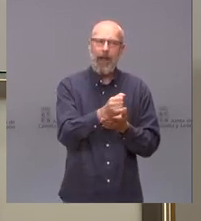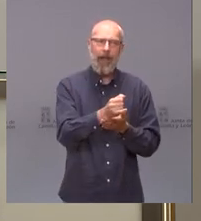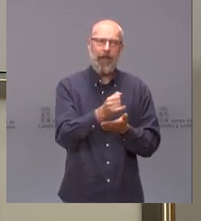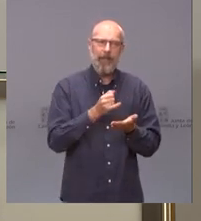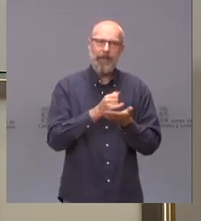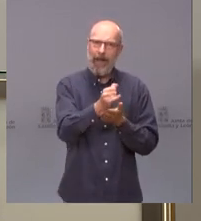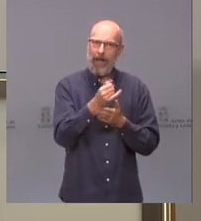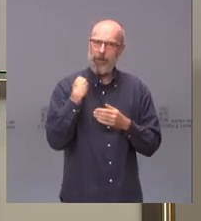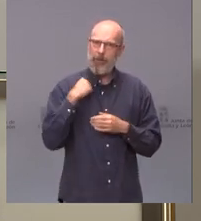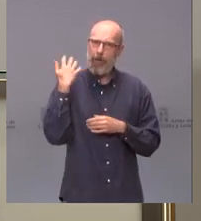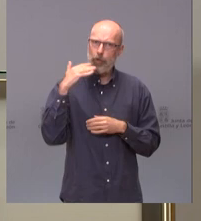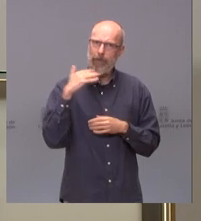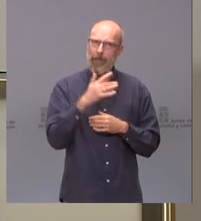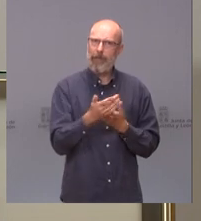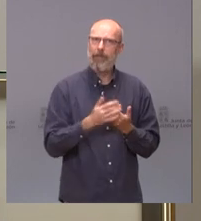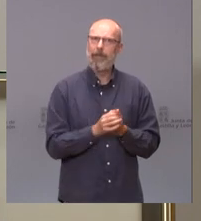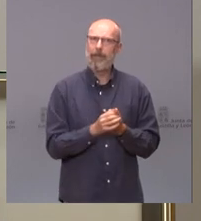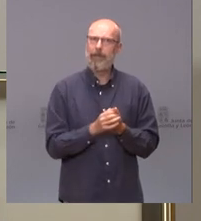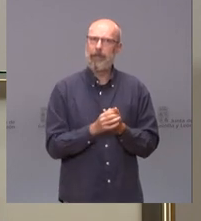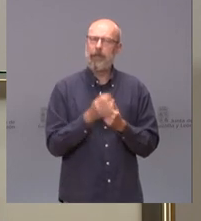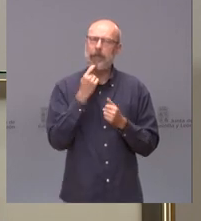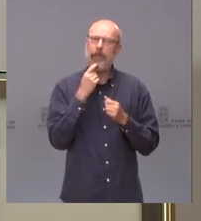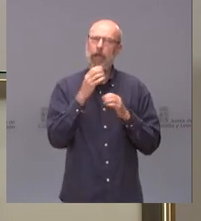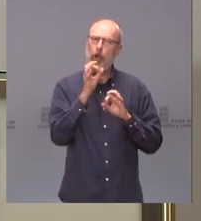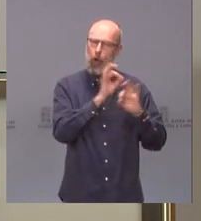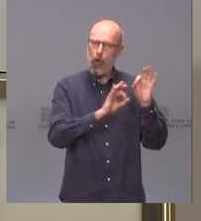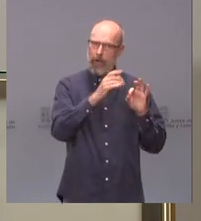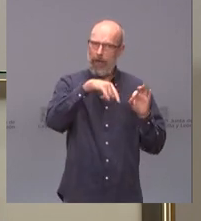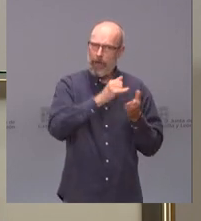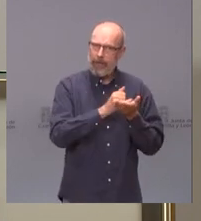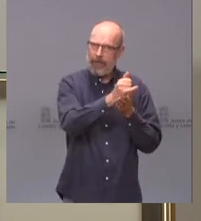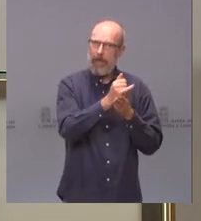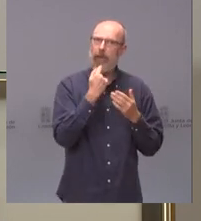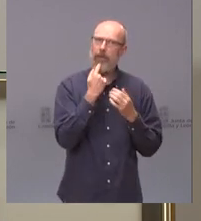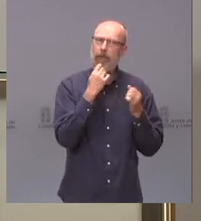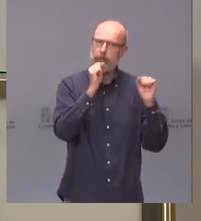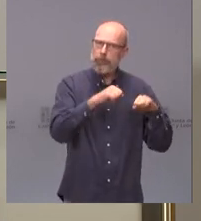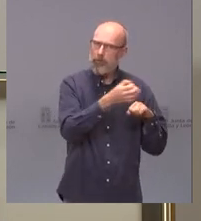Soria? Lo aplauden las organizaciones agrarias, pero no sé lo que tiene que decir la Junta al respecto.